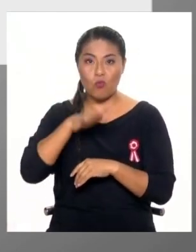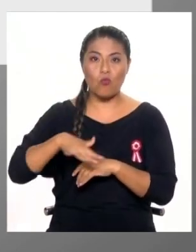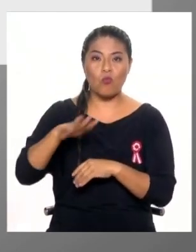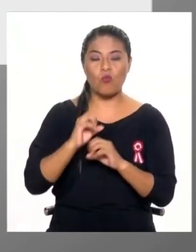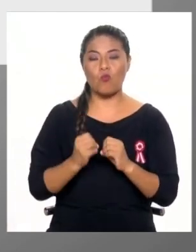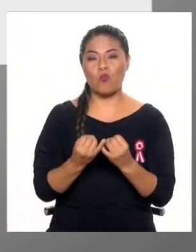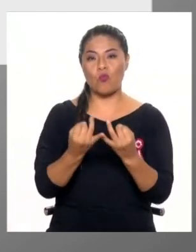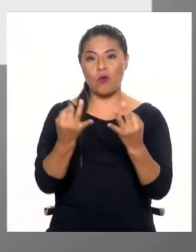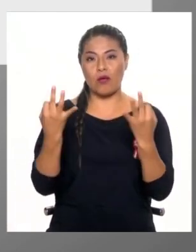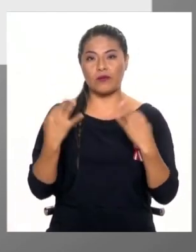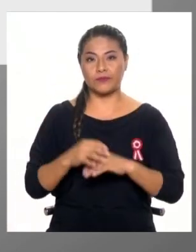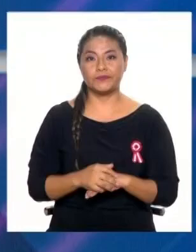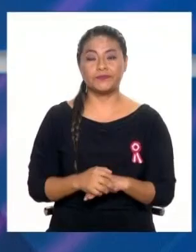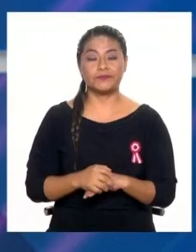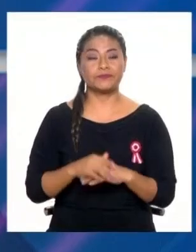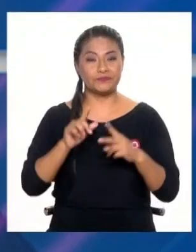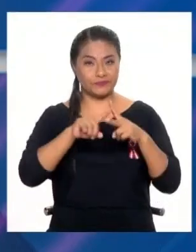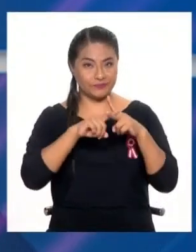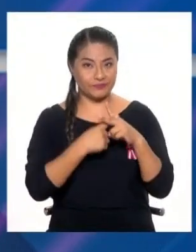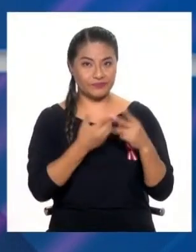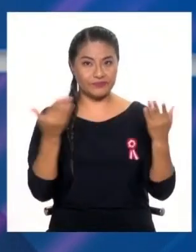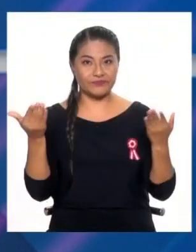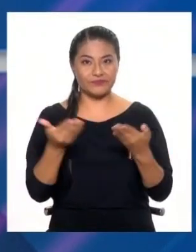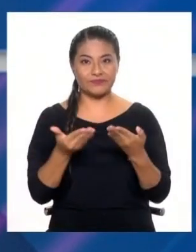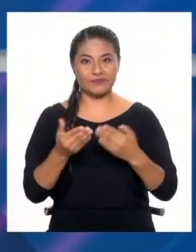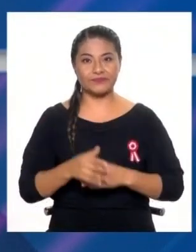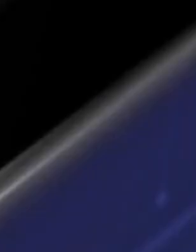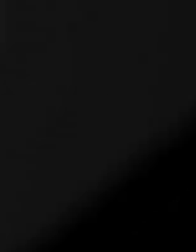cuecen habas. Y con esto empezamos el programa Bienvenidos.